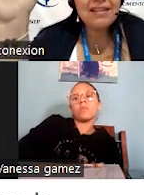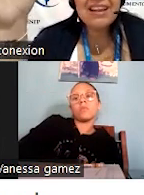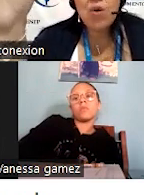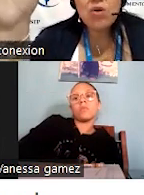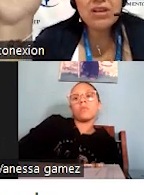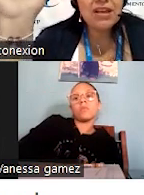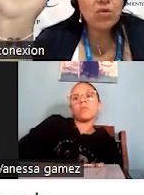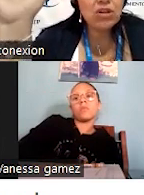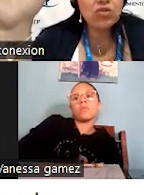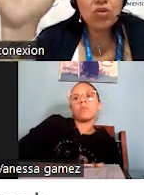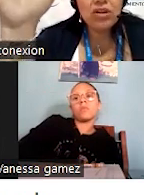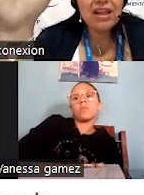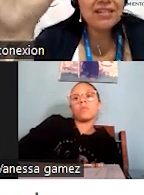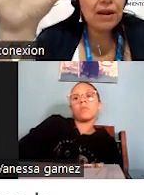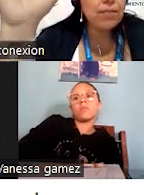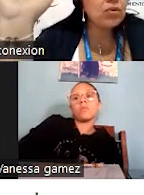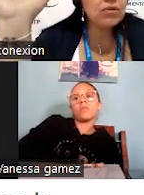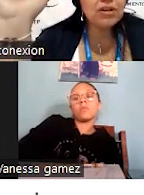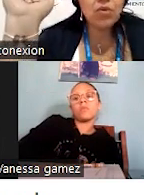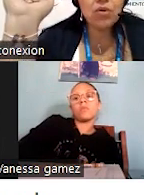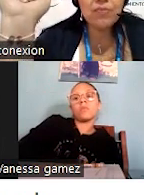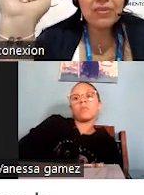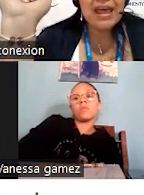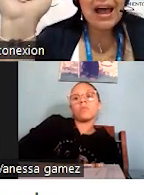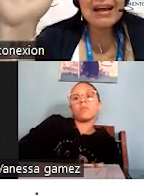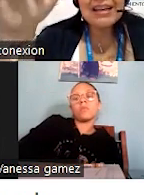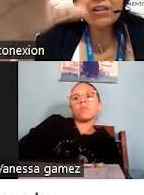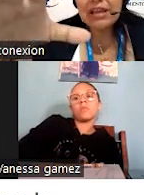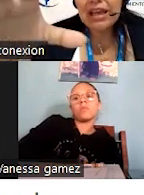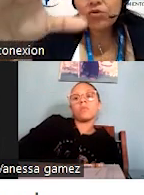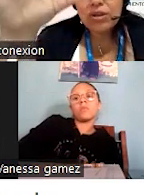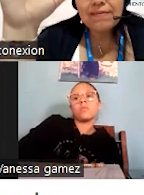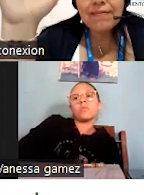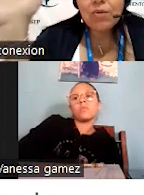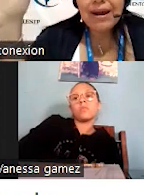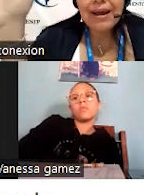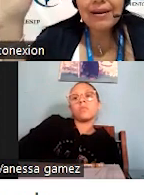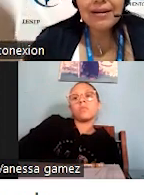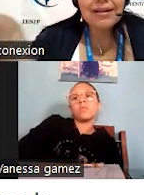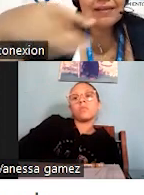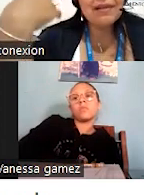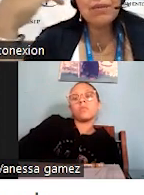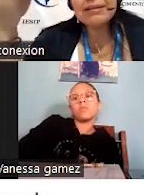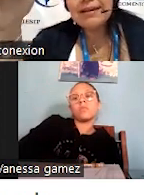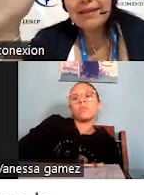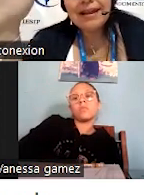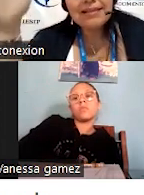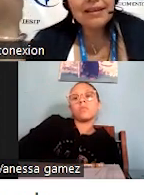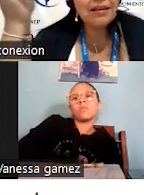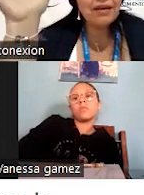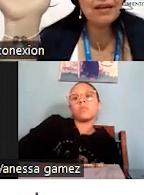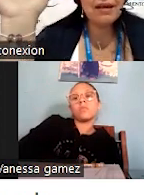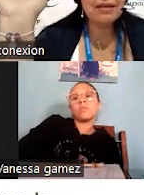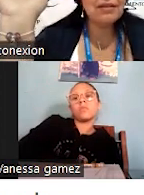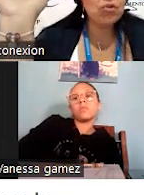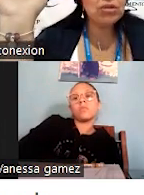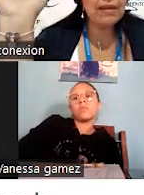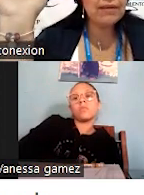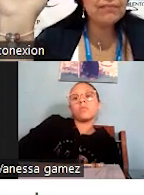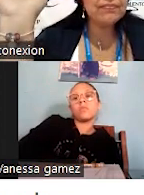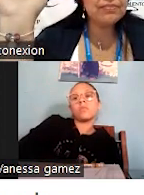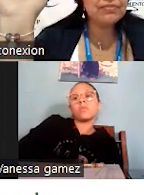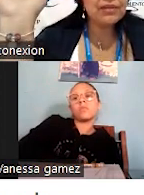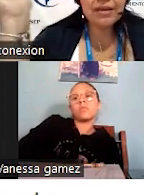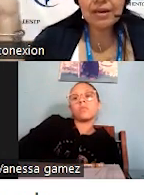gracias y tal. Oye, qué bonito lo haría el transporte y todo. A que el guía turístico agarre y se vaya adelante y deje la gente